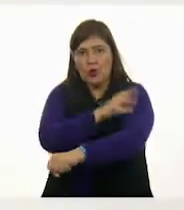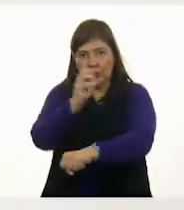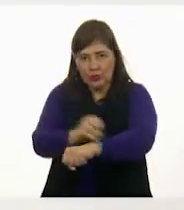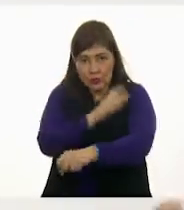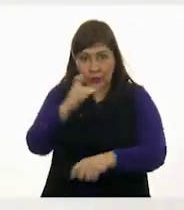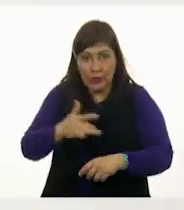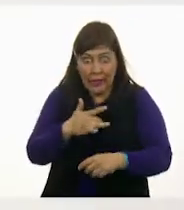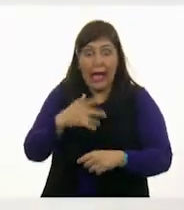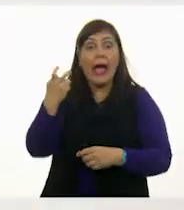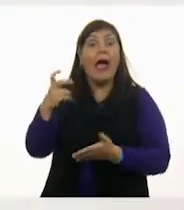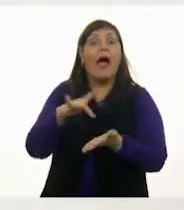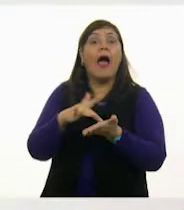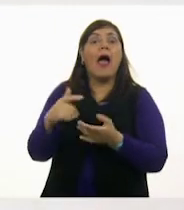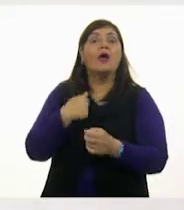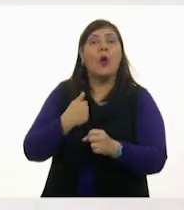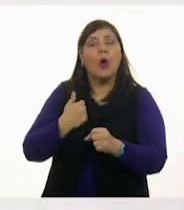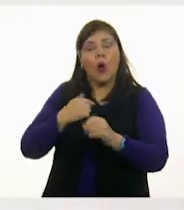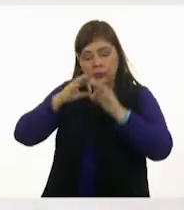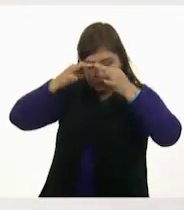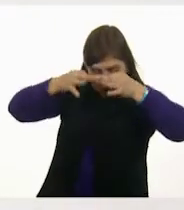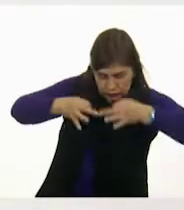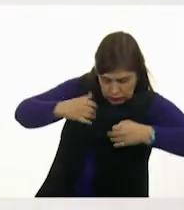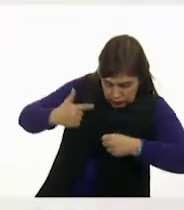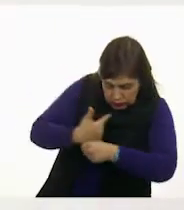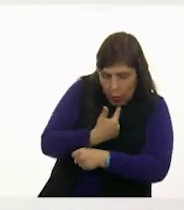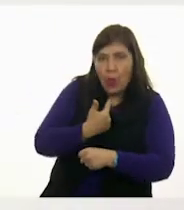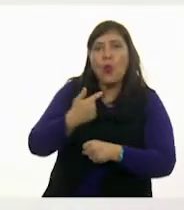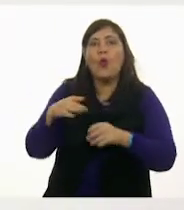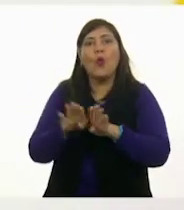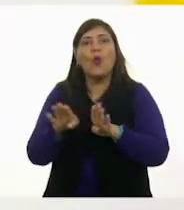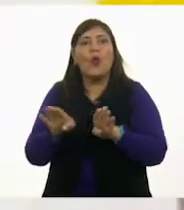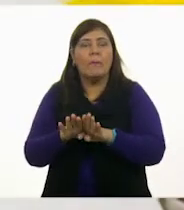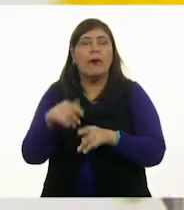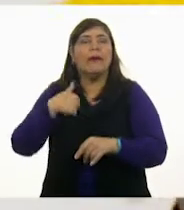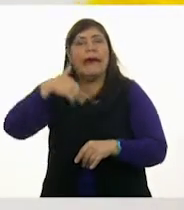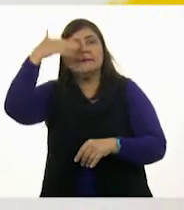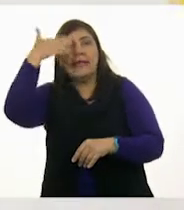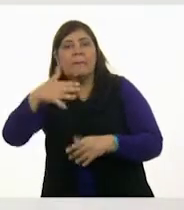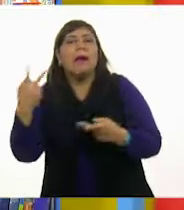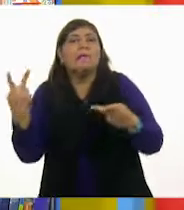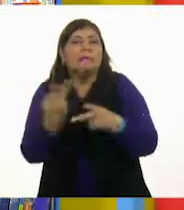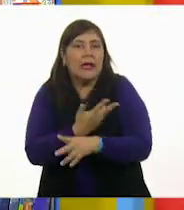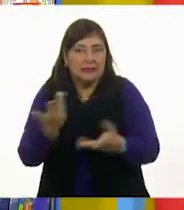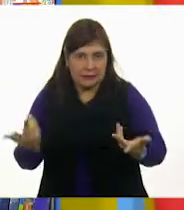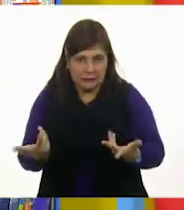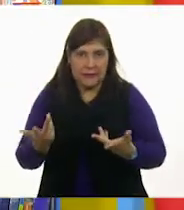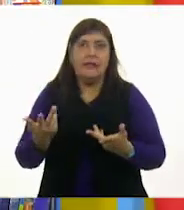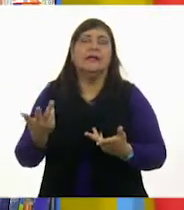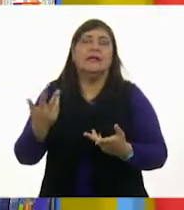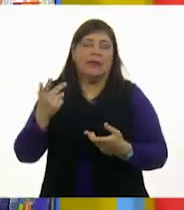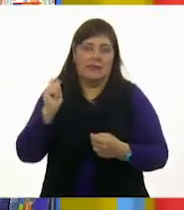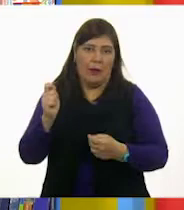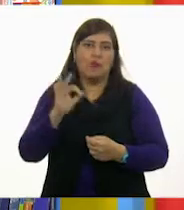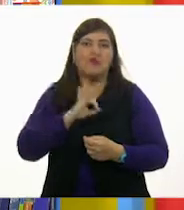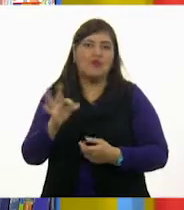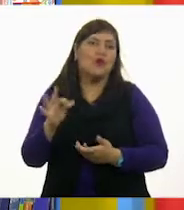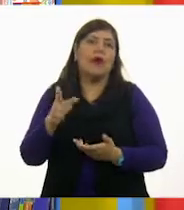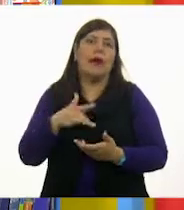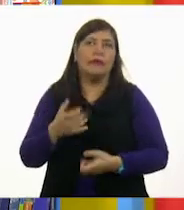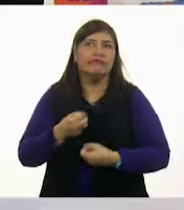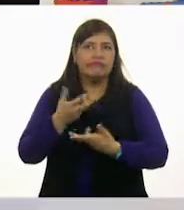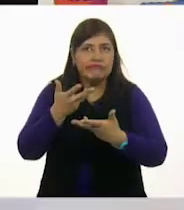primer paso para poderlas identificar en nosotros y saber de ellas. Muy bien. Y poderlas regular y